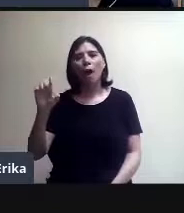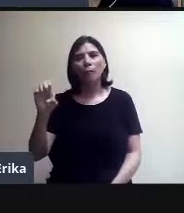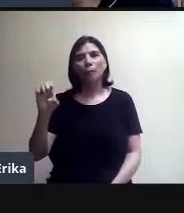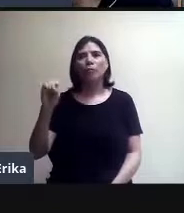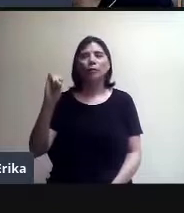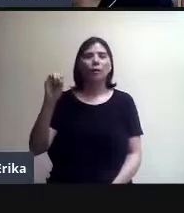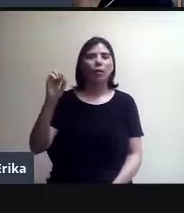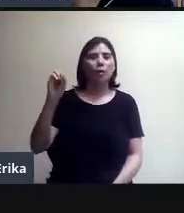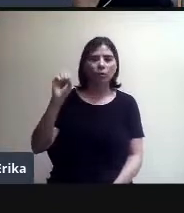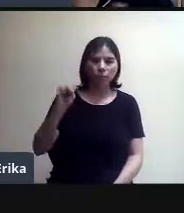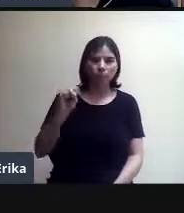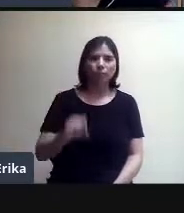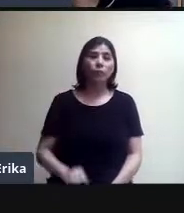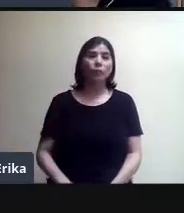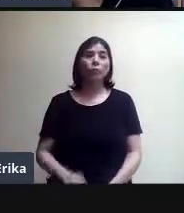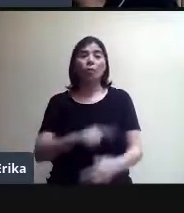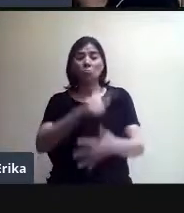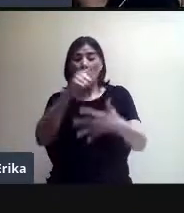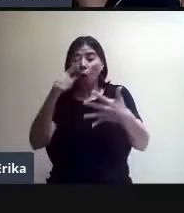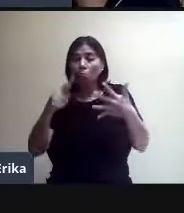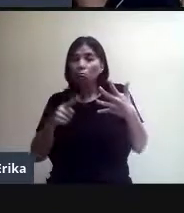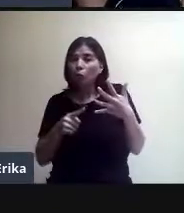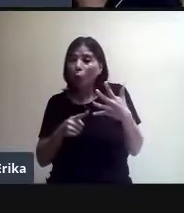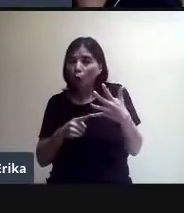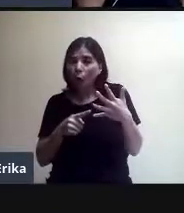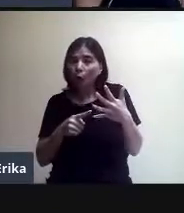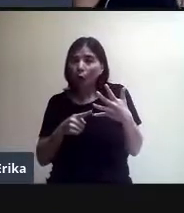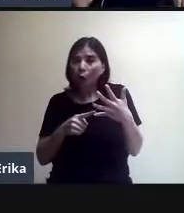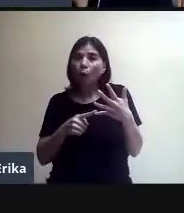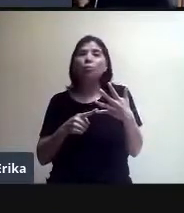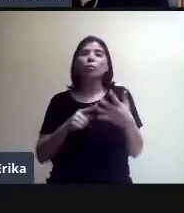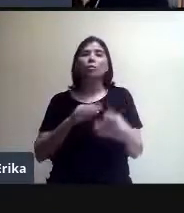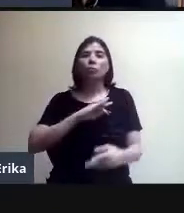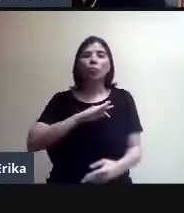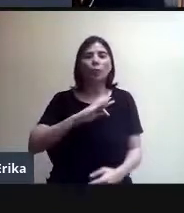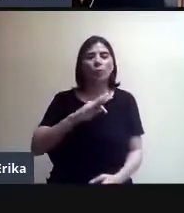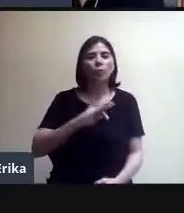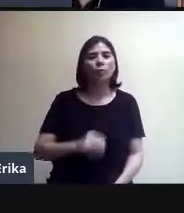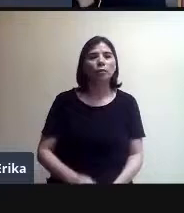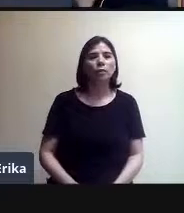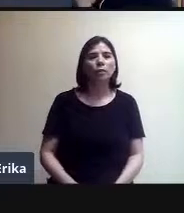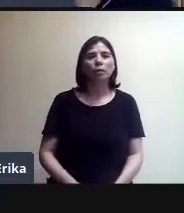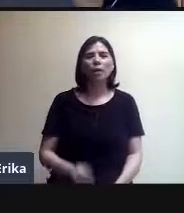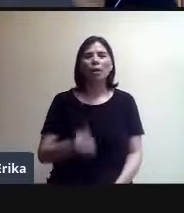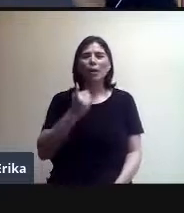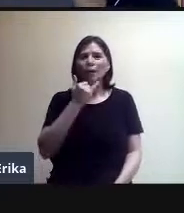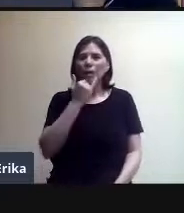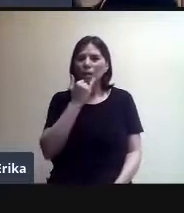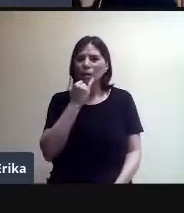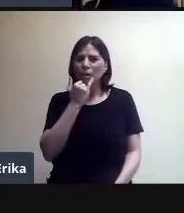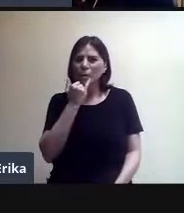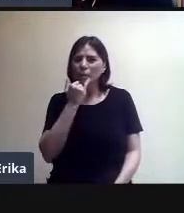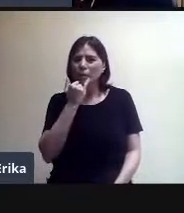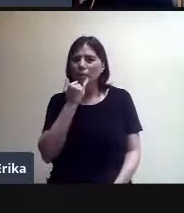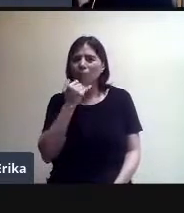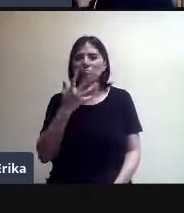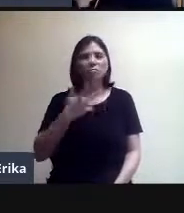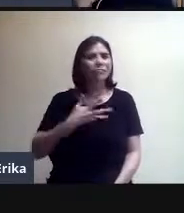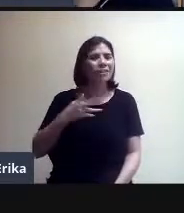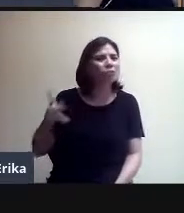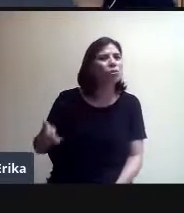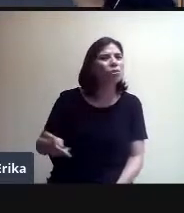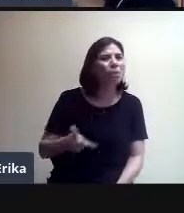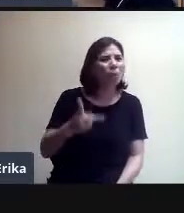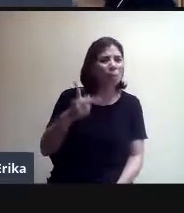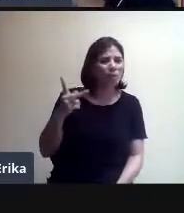manera de acceder a Internet. Perdónale para abordar algunas de las preguntas que nos hacen.